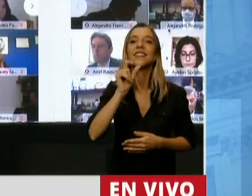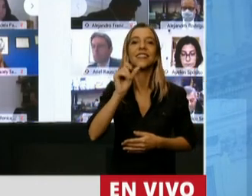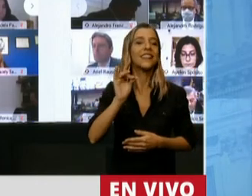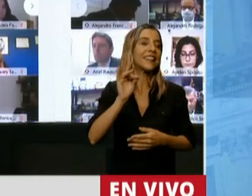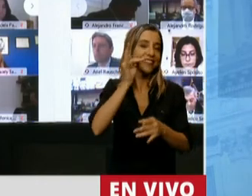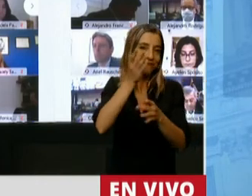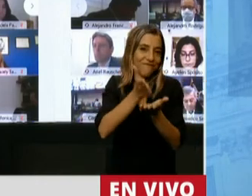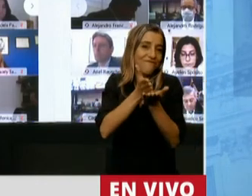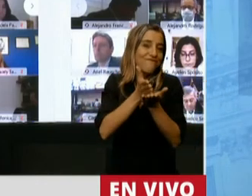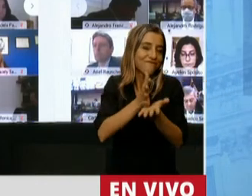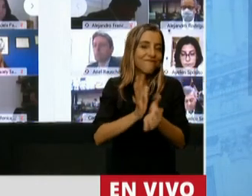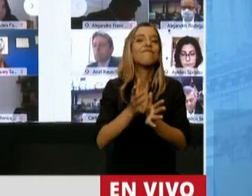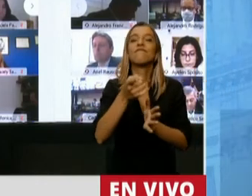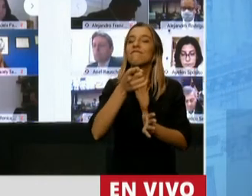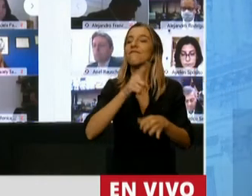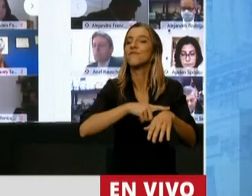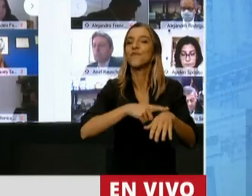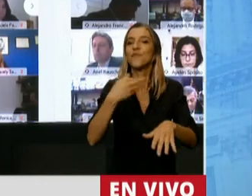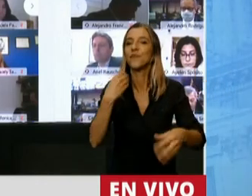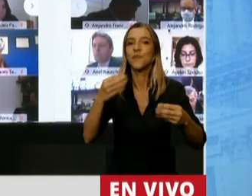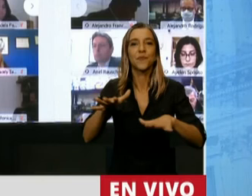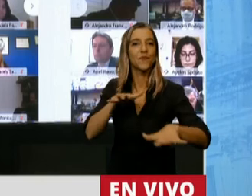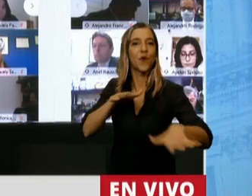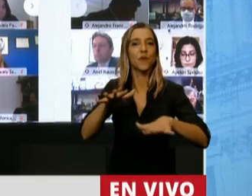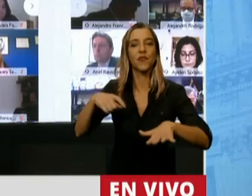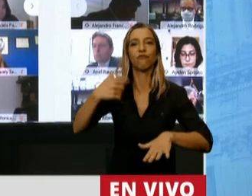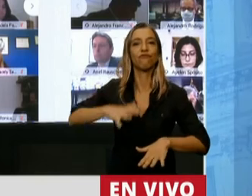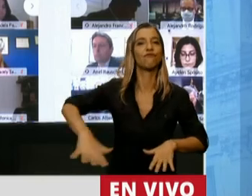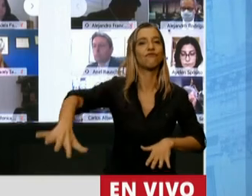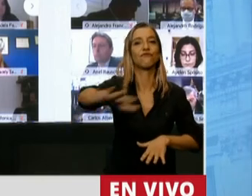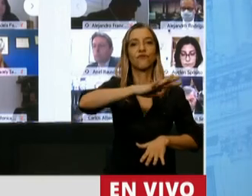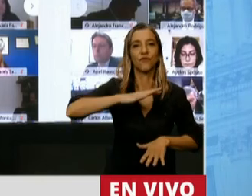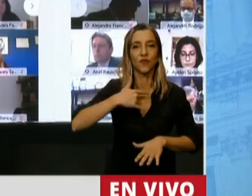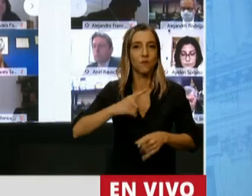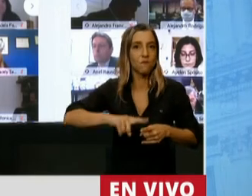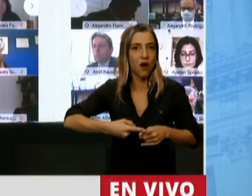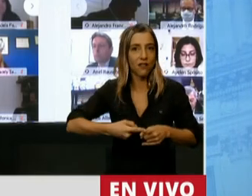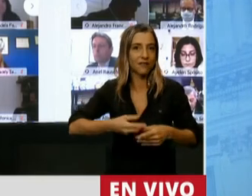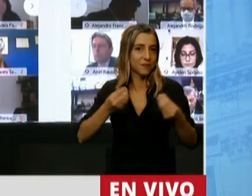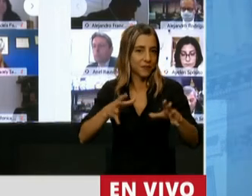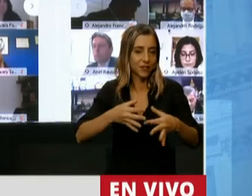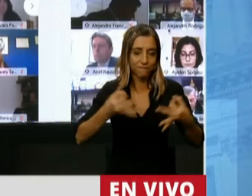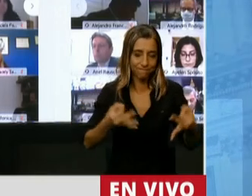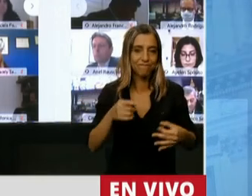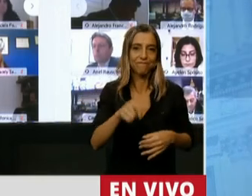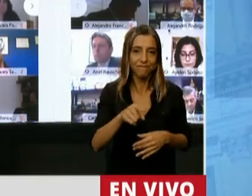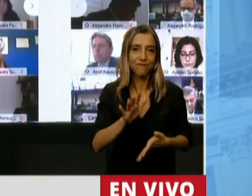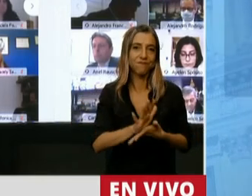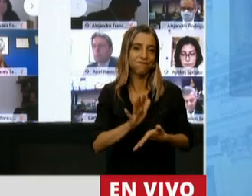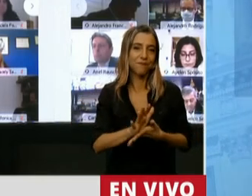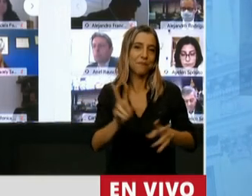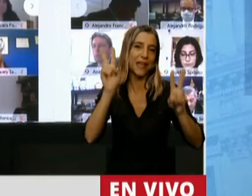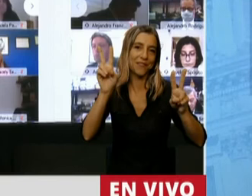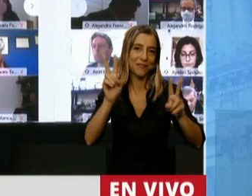el movimiento social y político más importante de Latinoamérica que es el peronismo. Por eso, presidente,